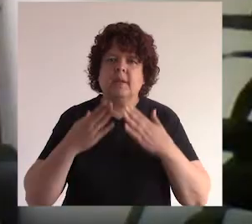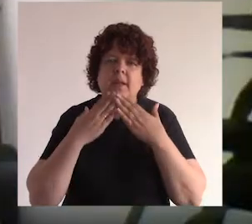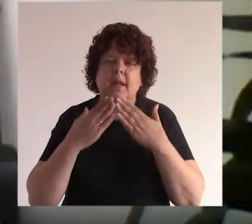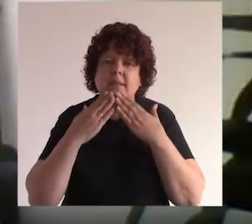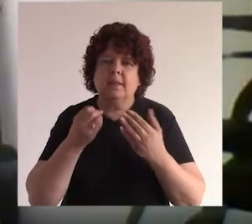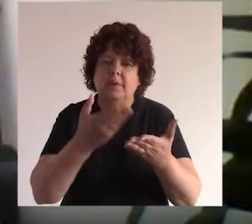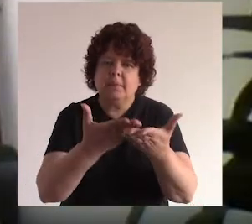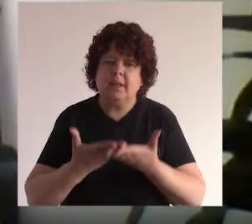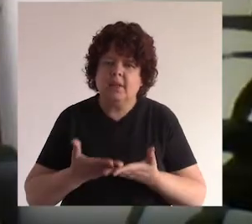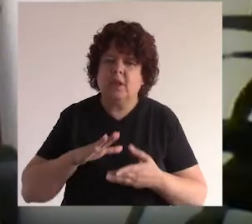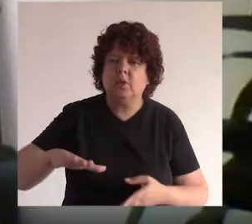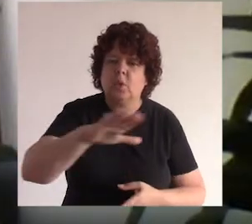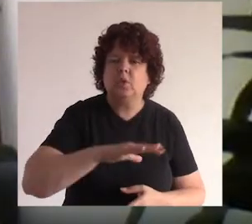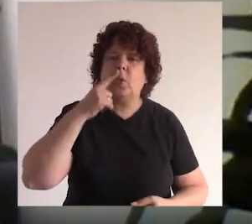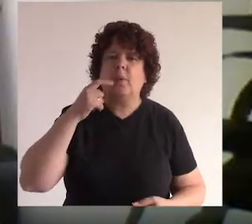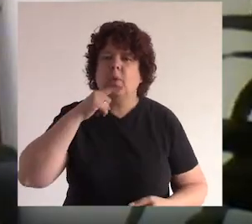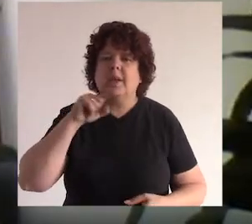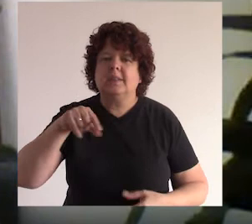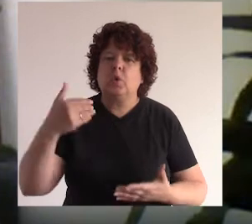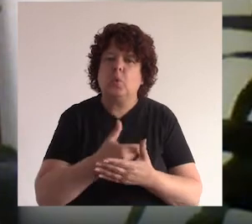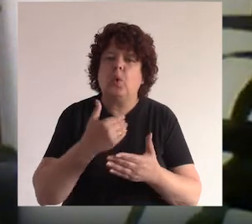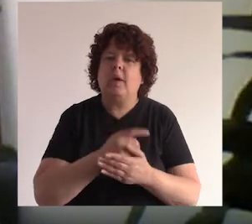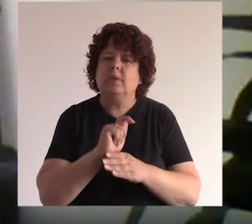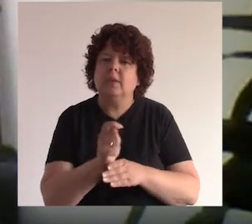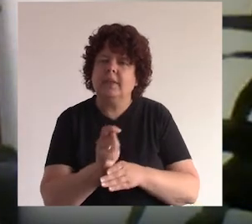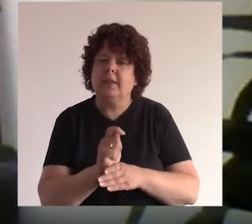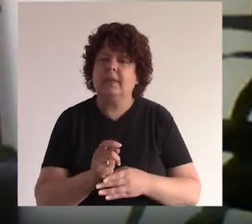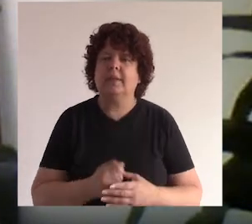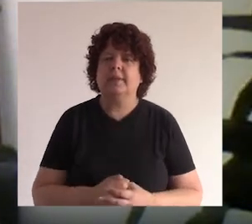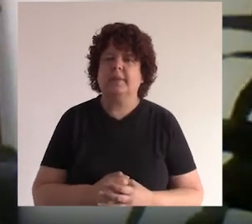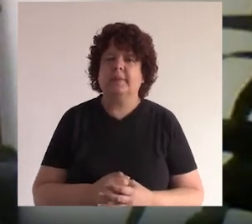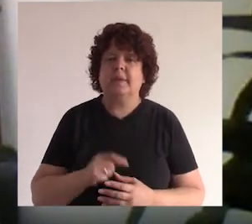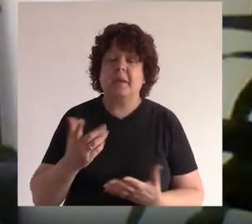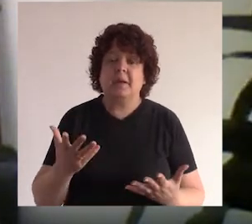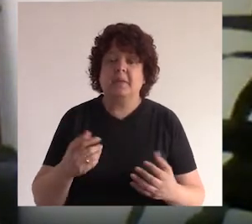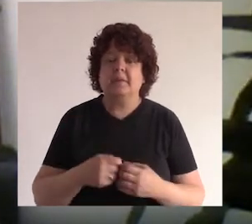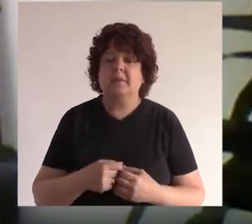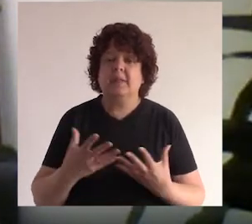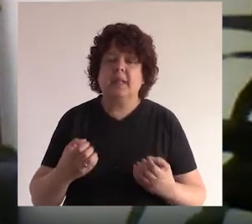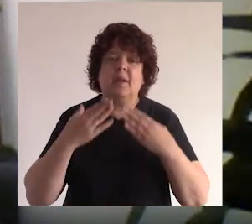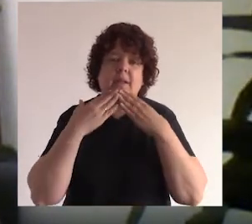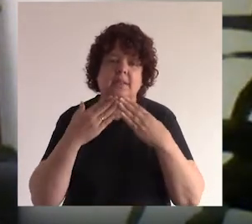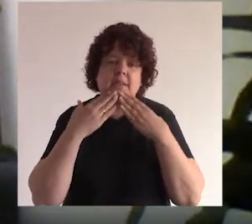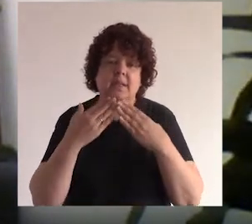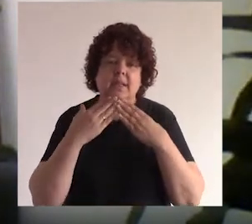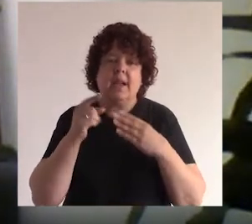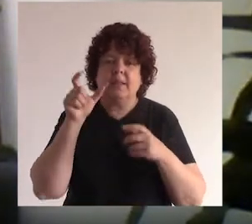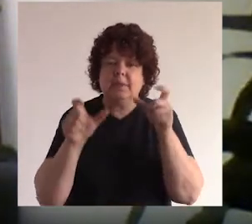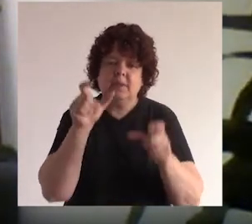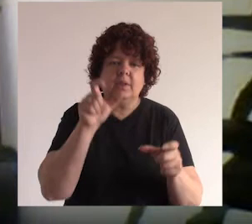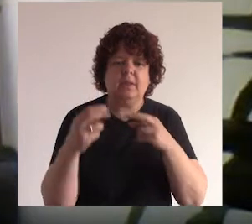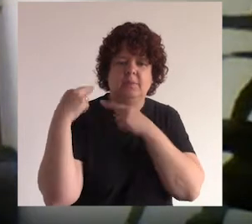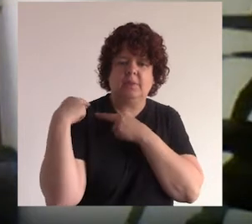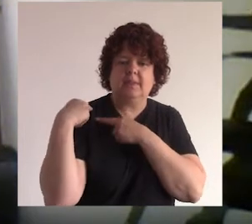muchas gracias y bienvenidos a todos y todas a esta nueva versión del taller en principio quiero agradecer a